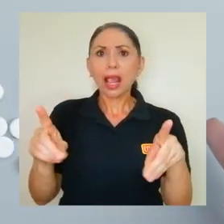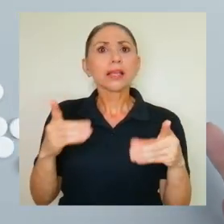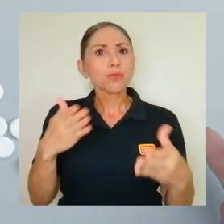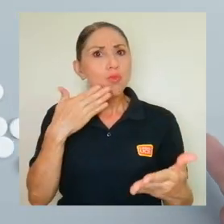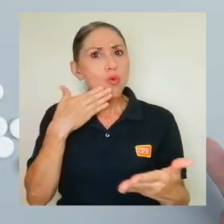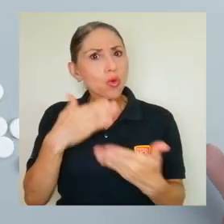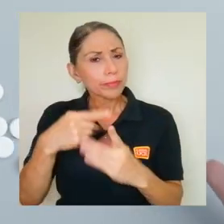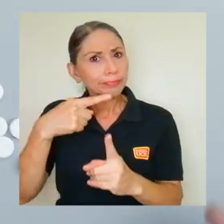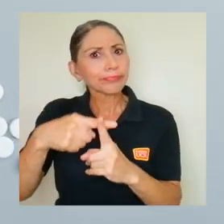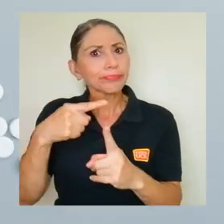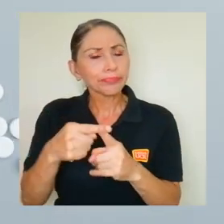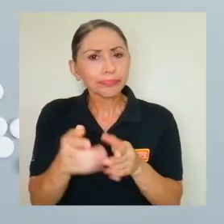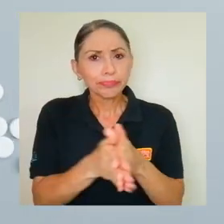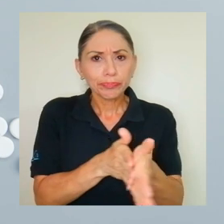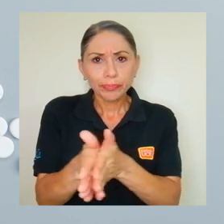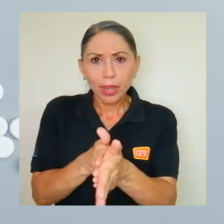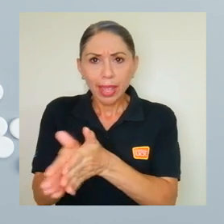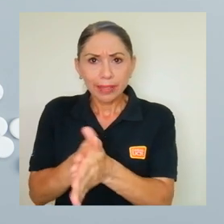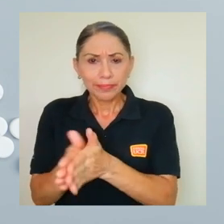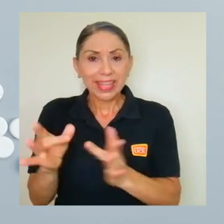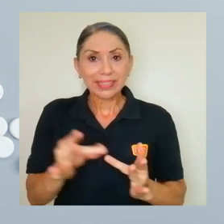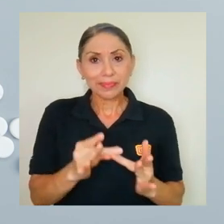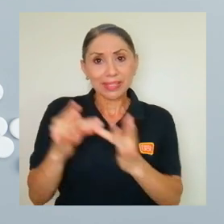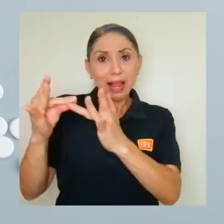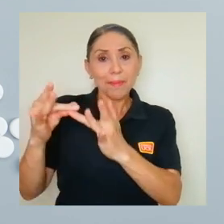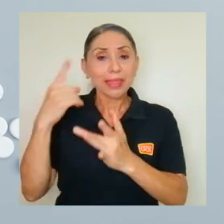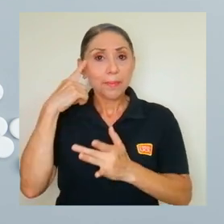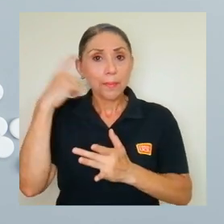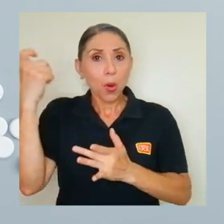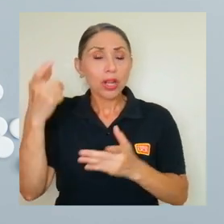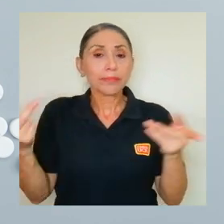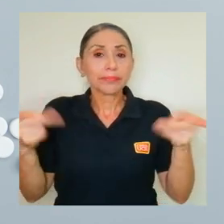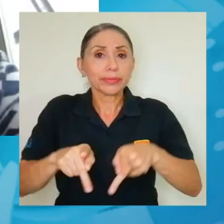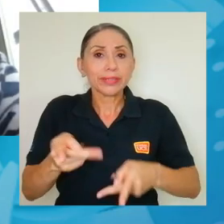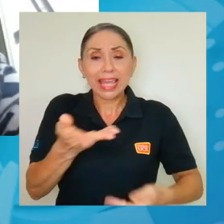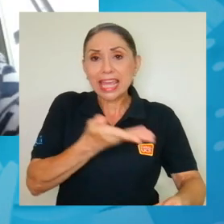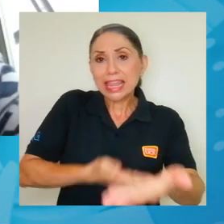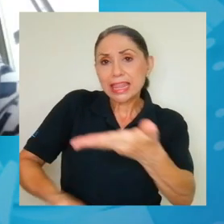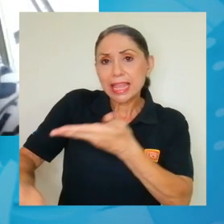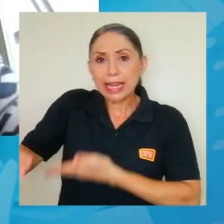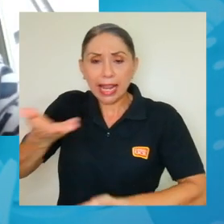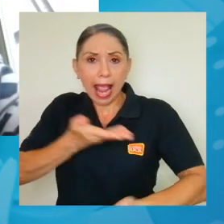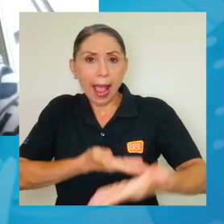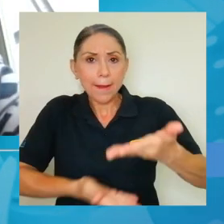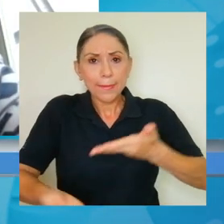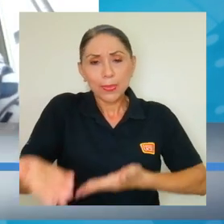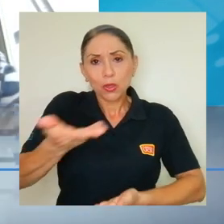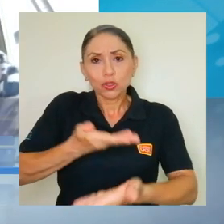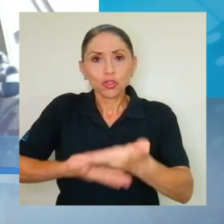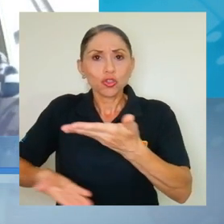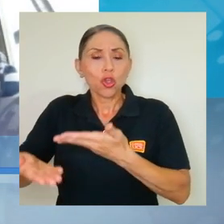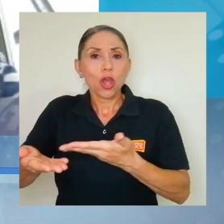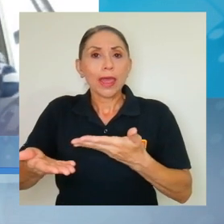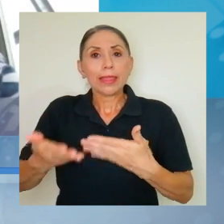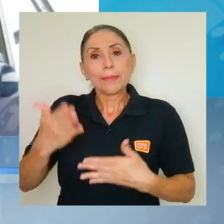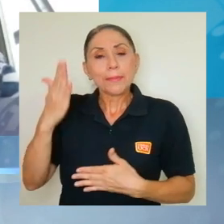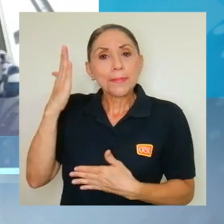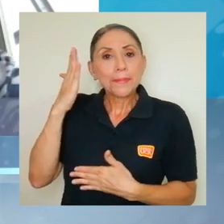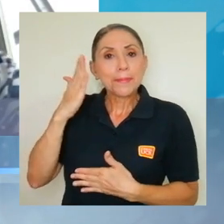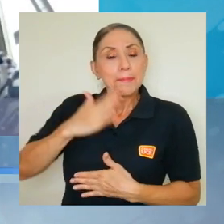enriquecedora, ¿verdad? Sobre todo por los intercambios que se dan entre mis